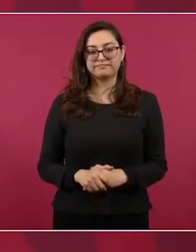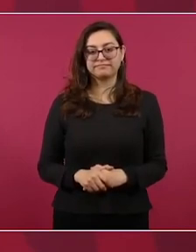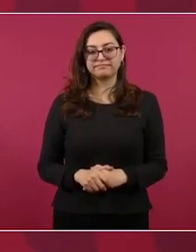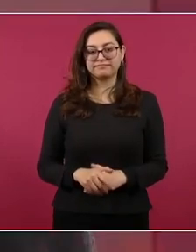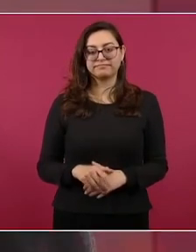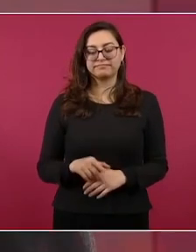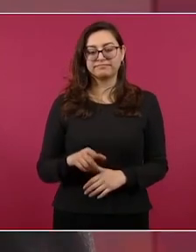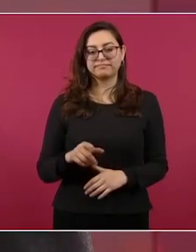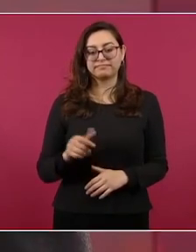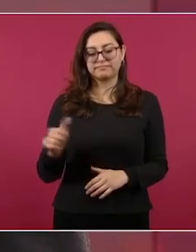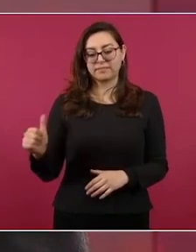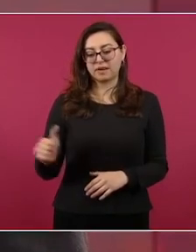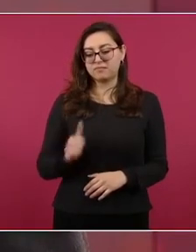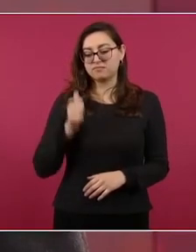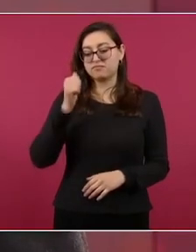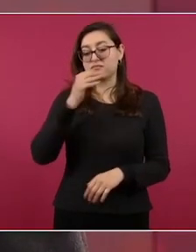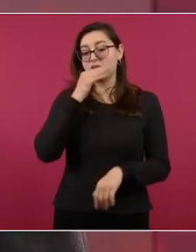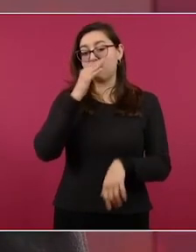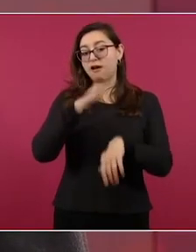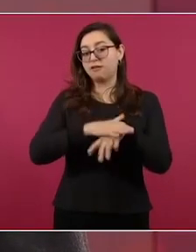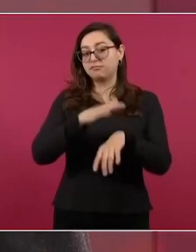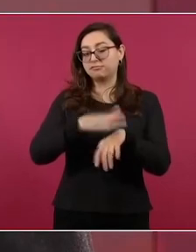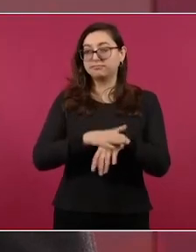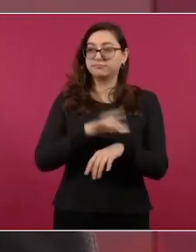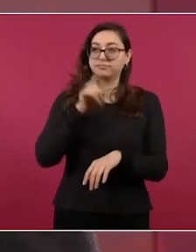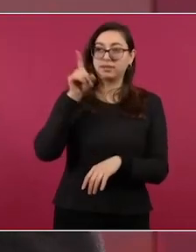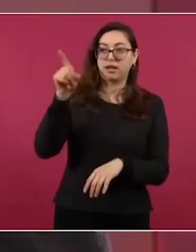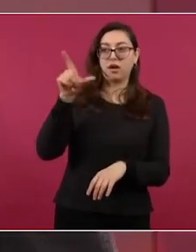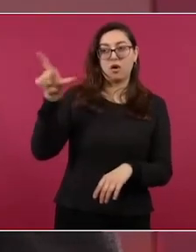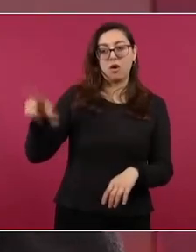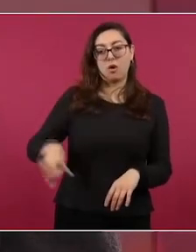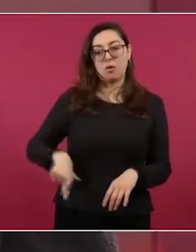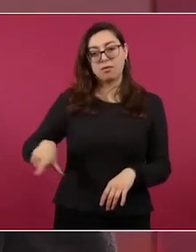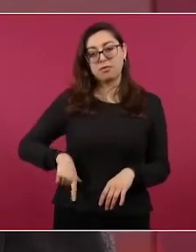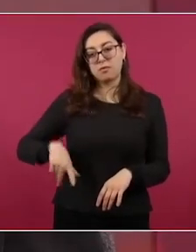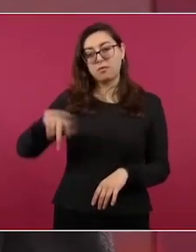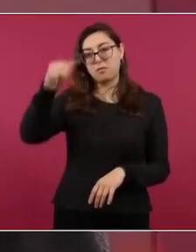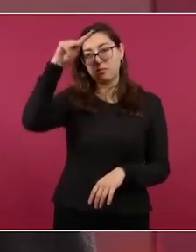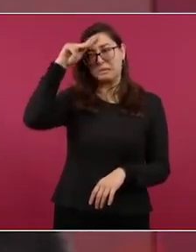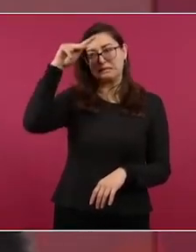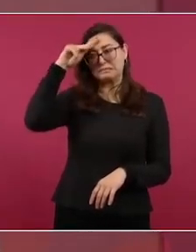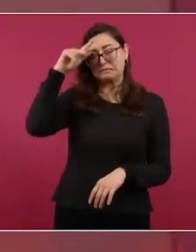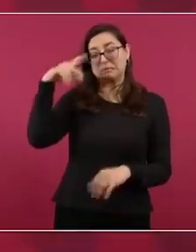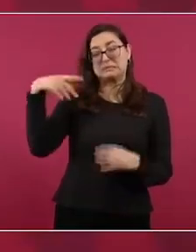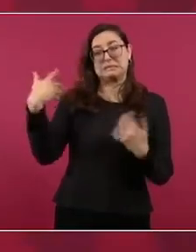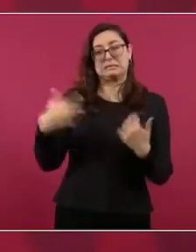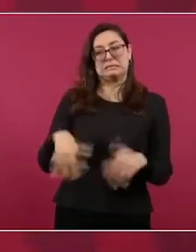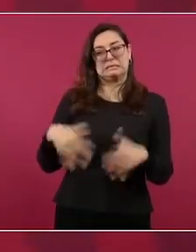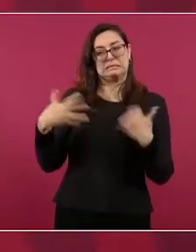Perú, un gobierno muy cuestionado